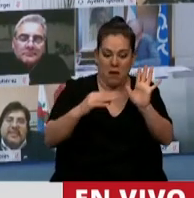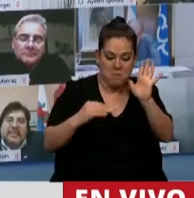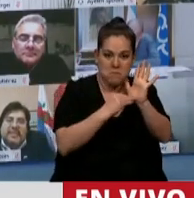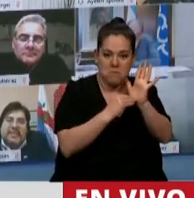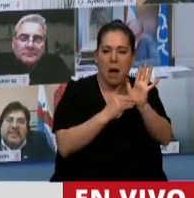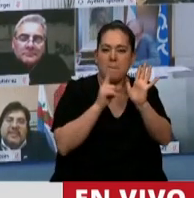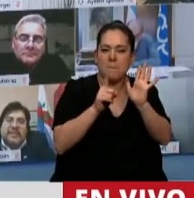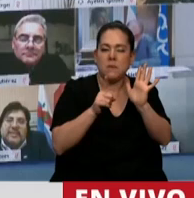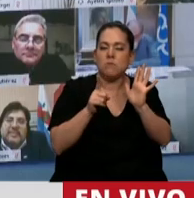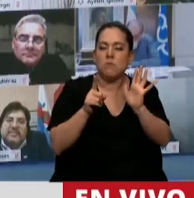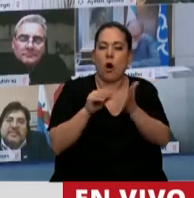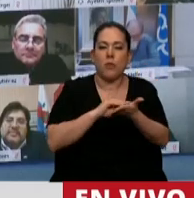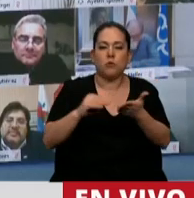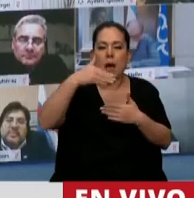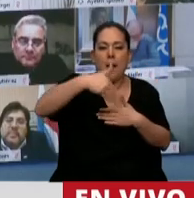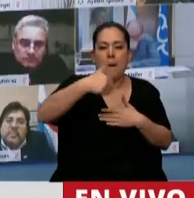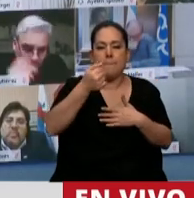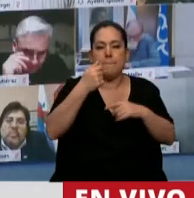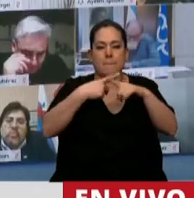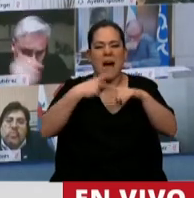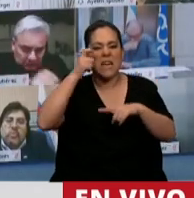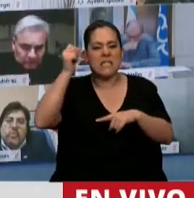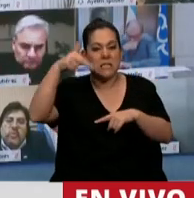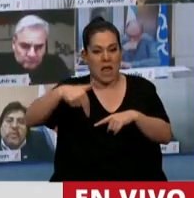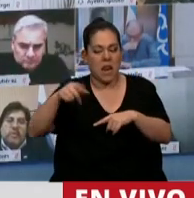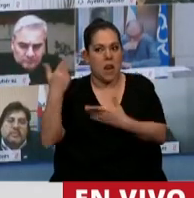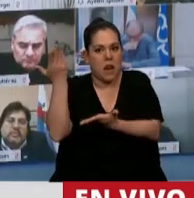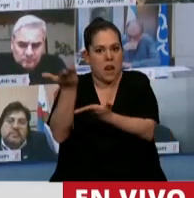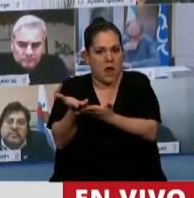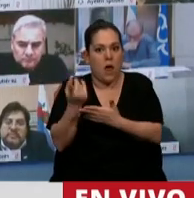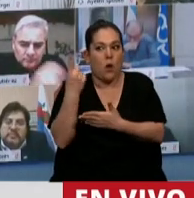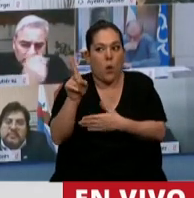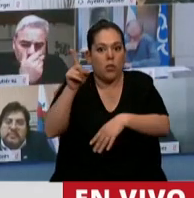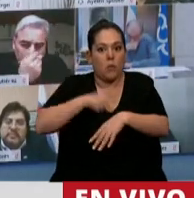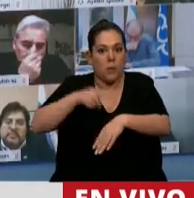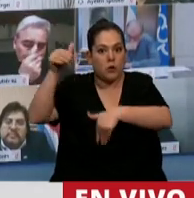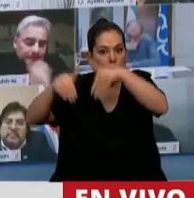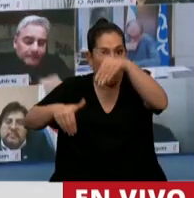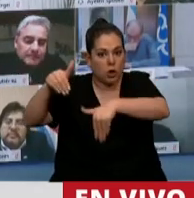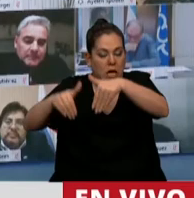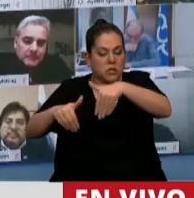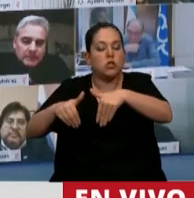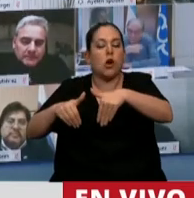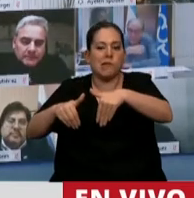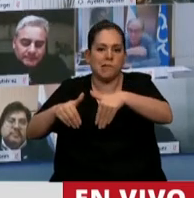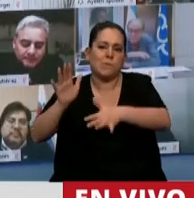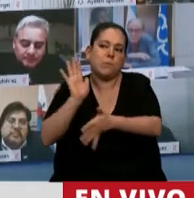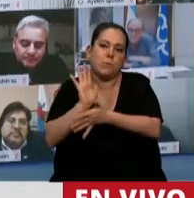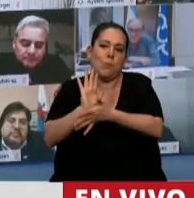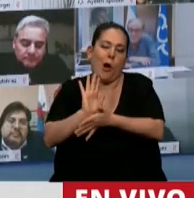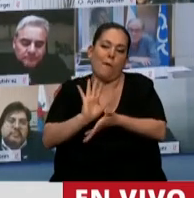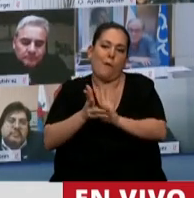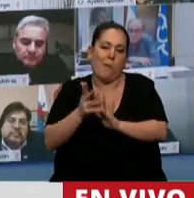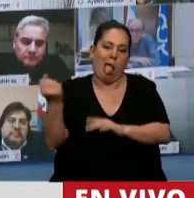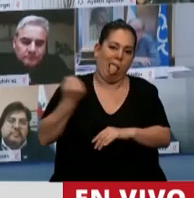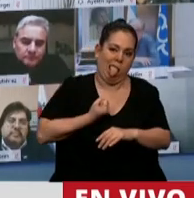nosotros, creo que fue la diputada Madsen que es autora de uno de los proyectos, y cuando había que votarle, cual puñalada trapera,